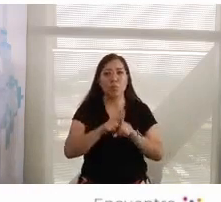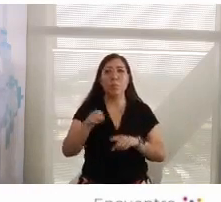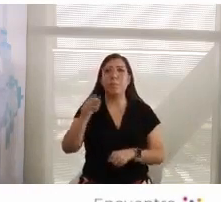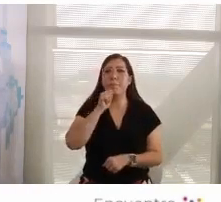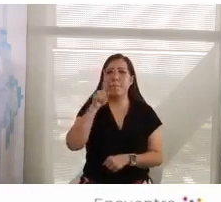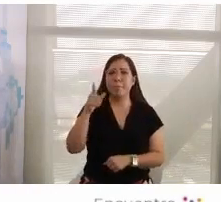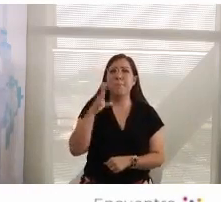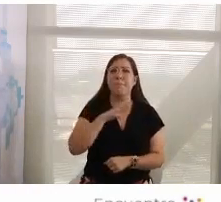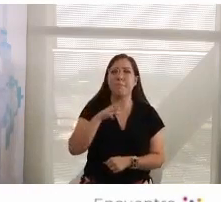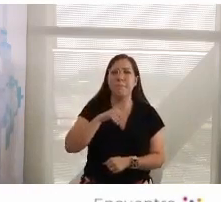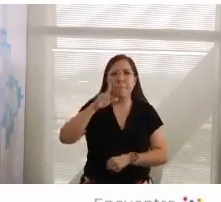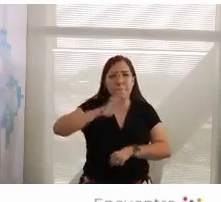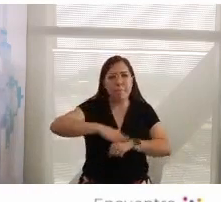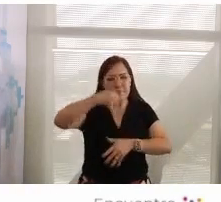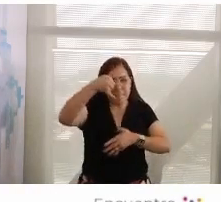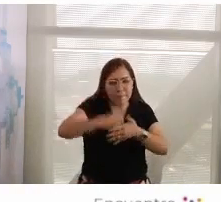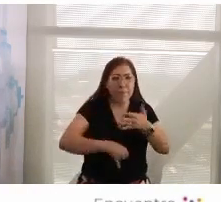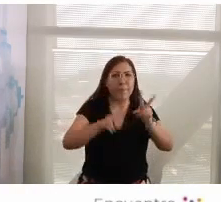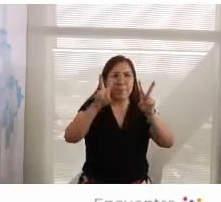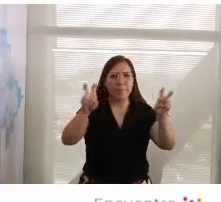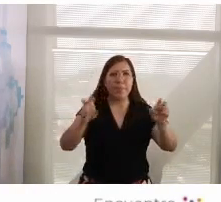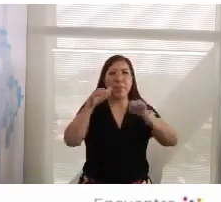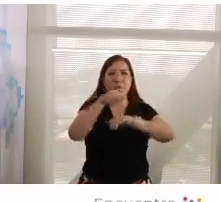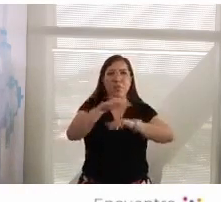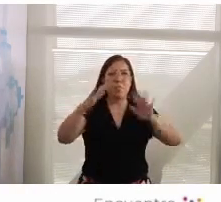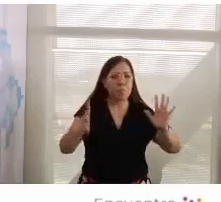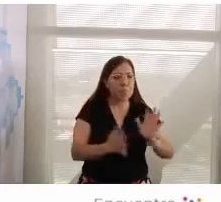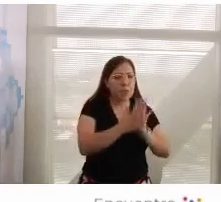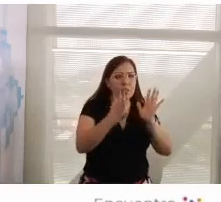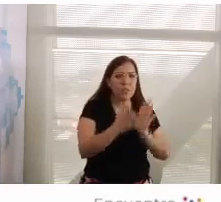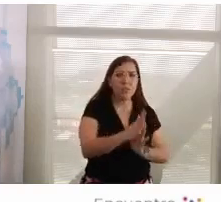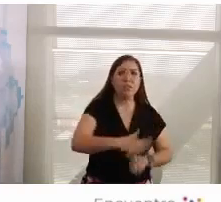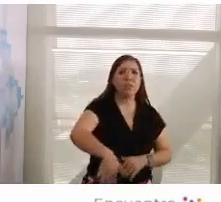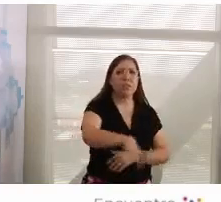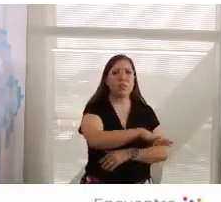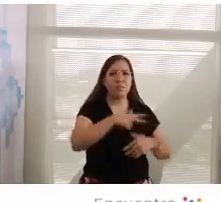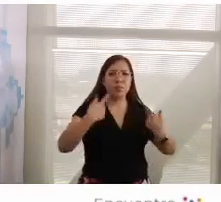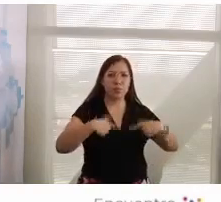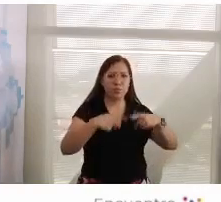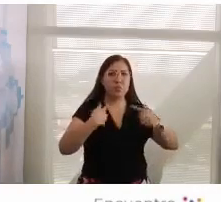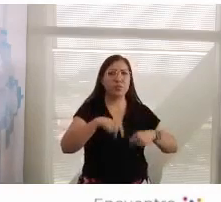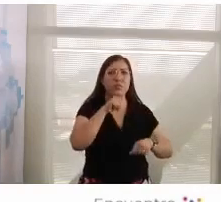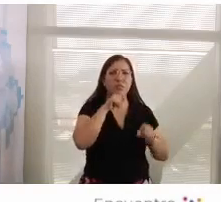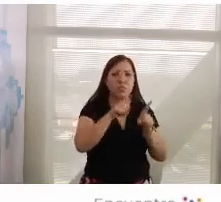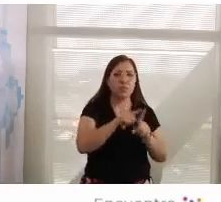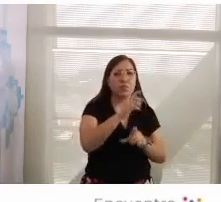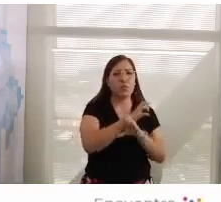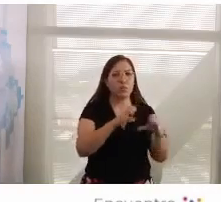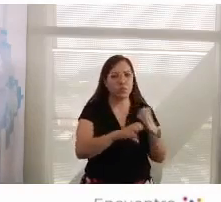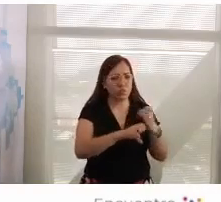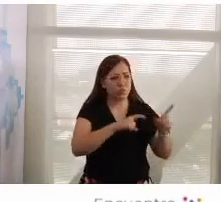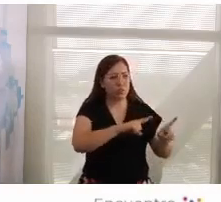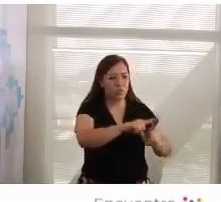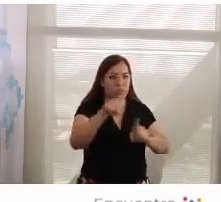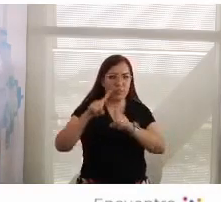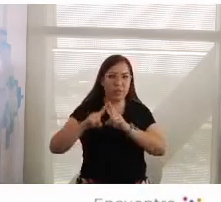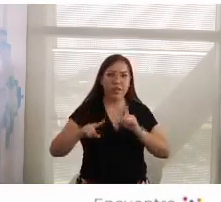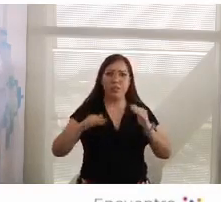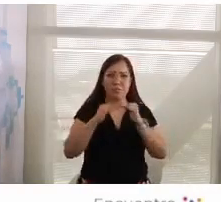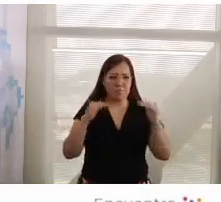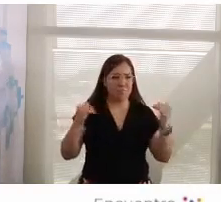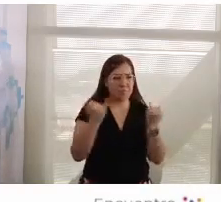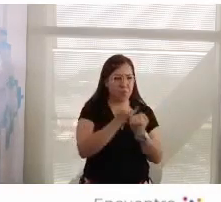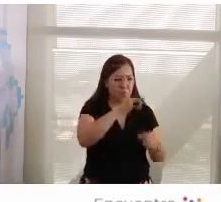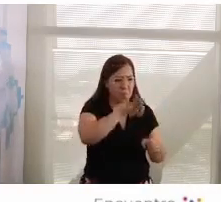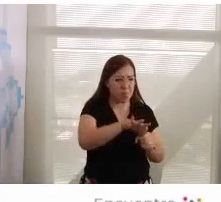que profundizan el tema de la participación, la ciudadanía, de la equidad, de los derechos democráticos y de la defensa de los